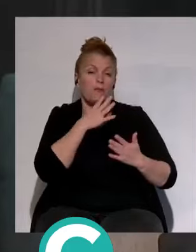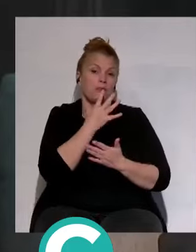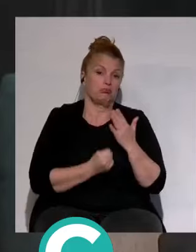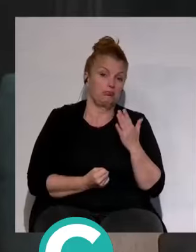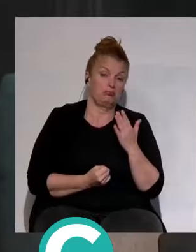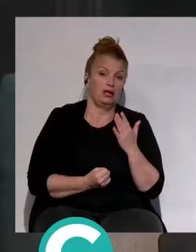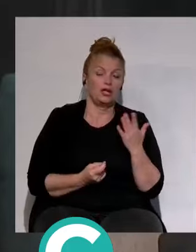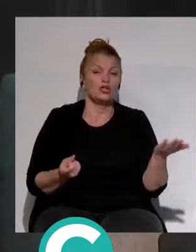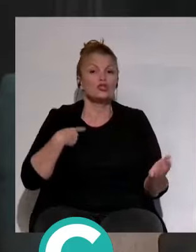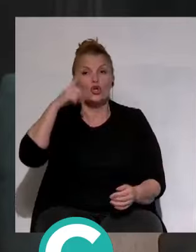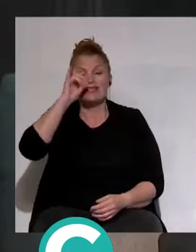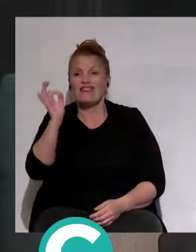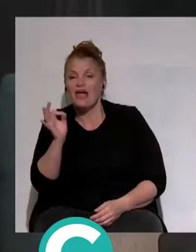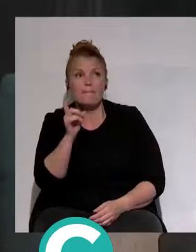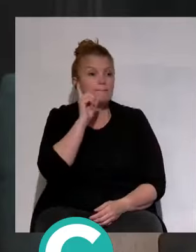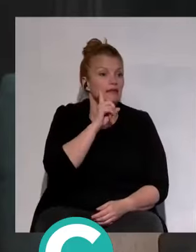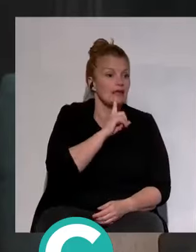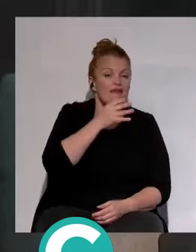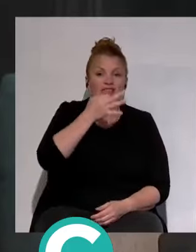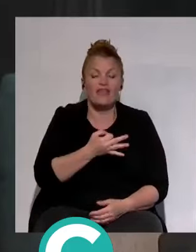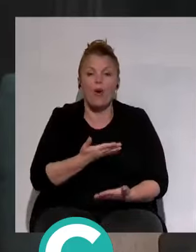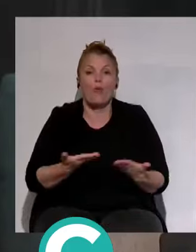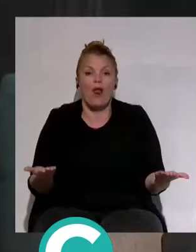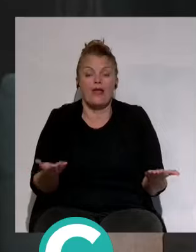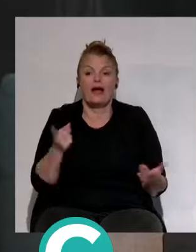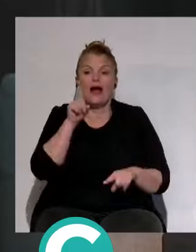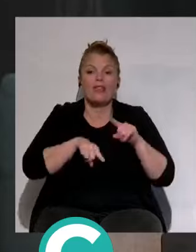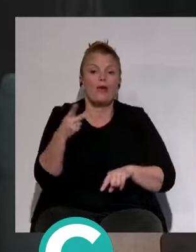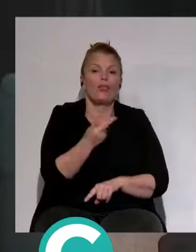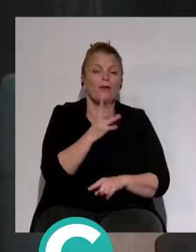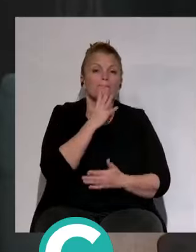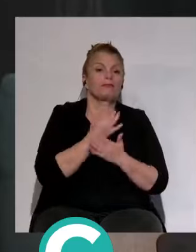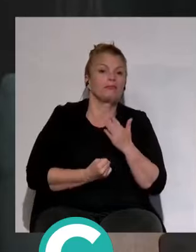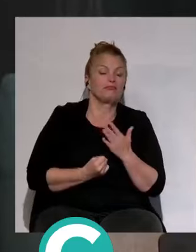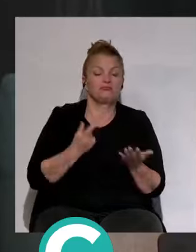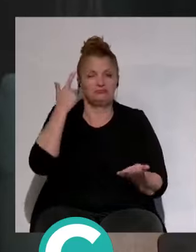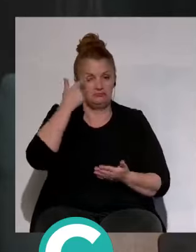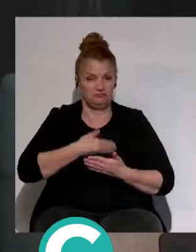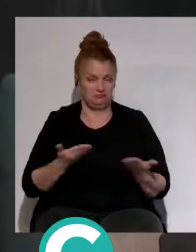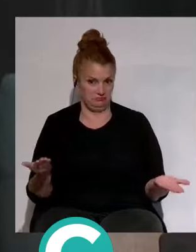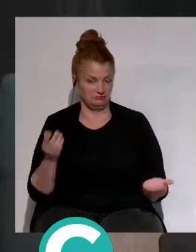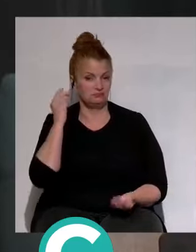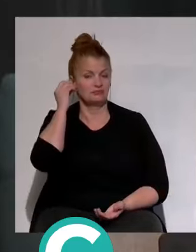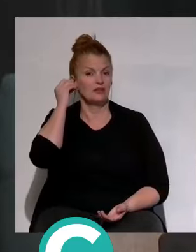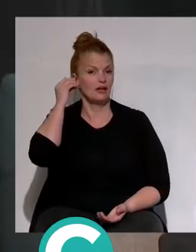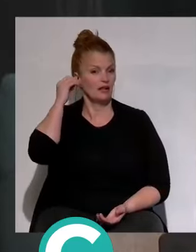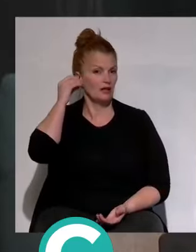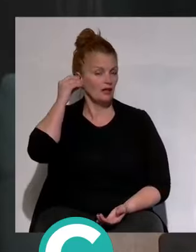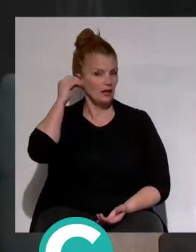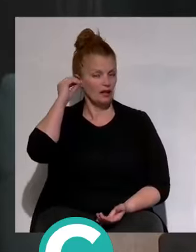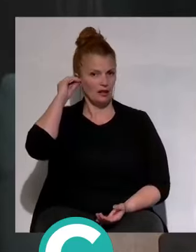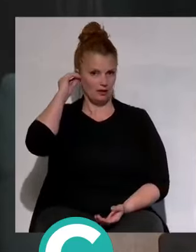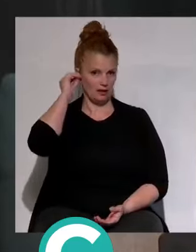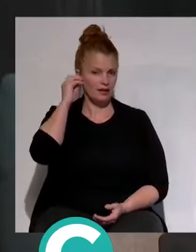y qué es, y que se callan cada uno. Mira, lo que contó de la